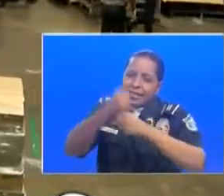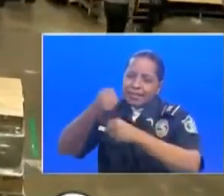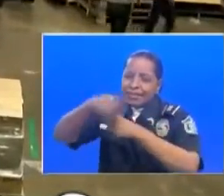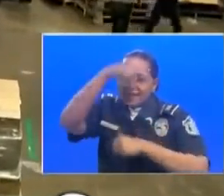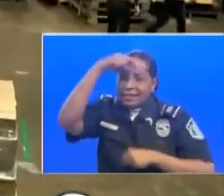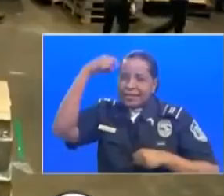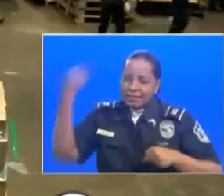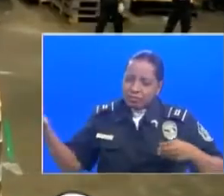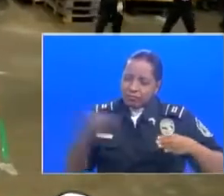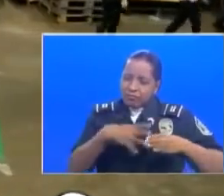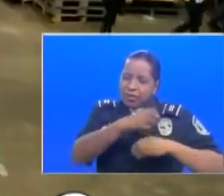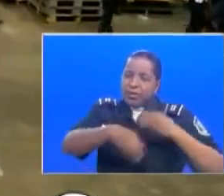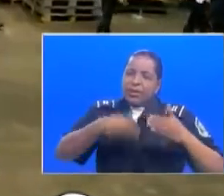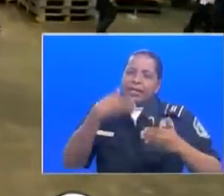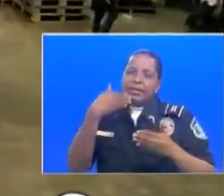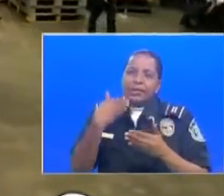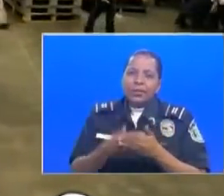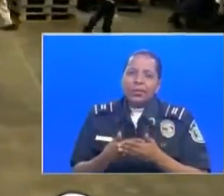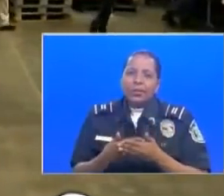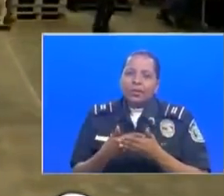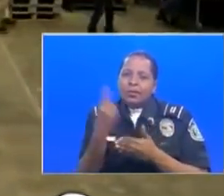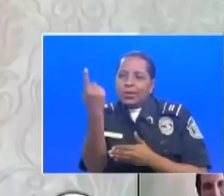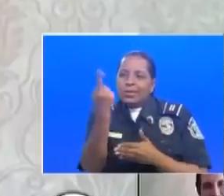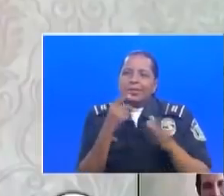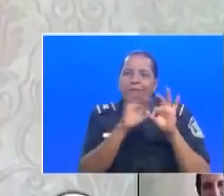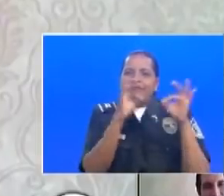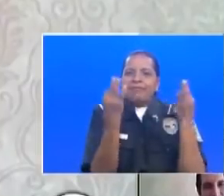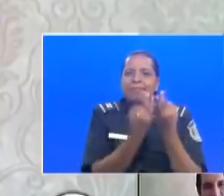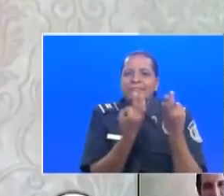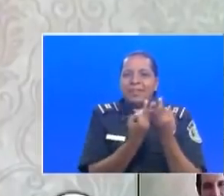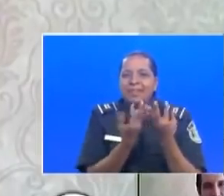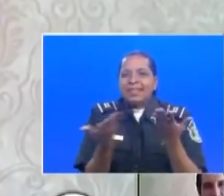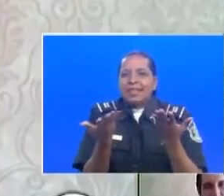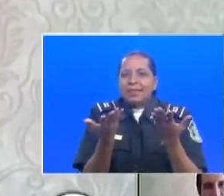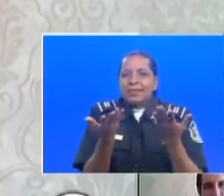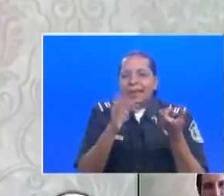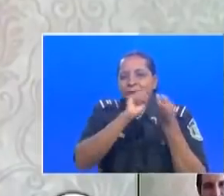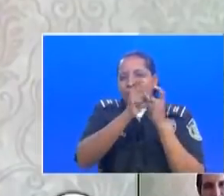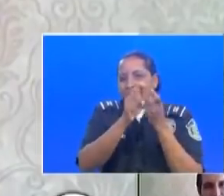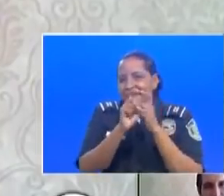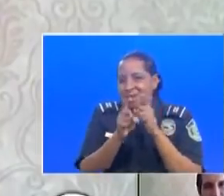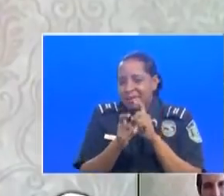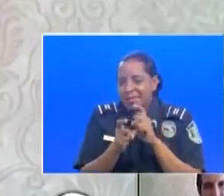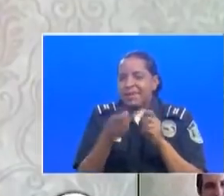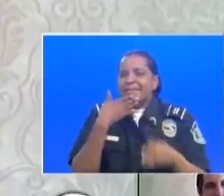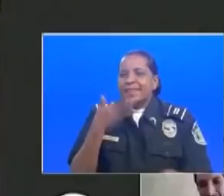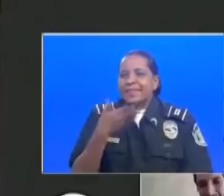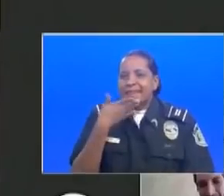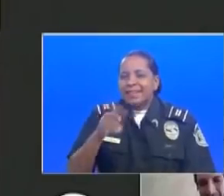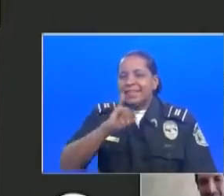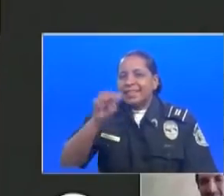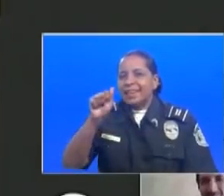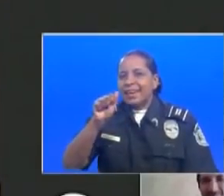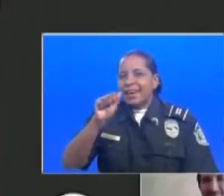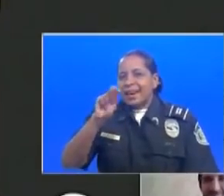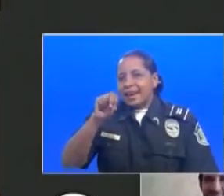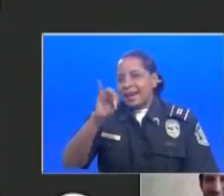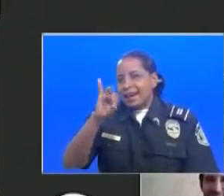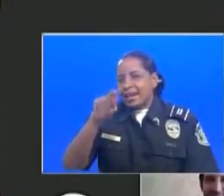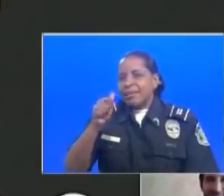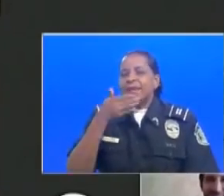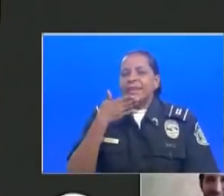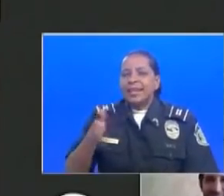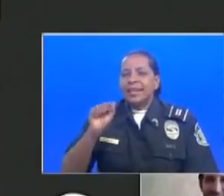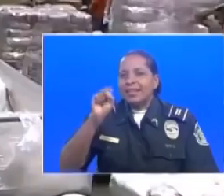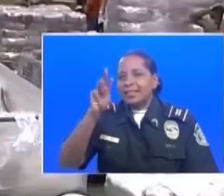culminado, porque todos somos una sola familia. Un agente de cambio. Gracias, Jaime, por este tiempo y gracias también, Sandra Sandoval,